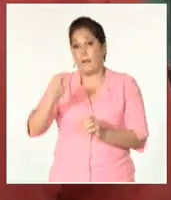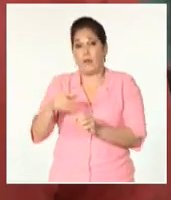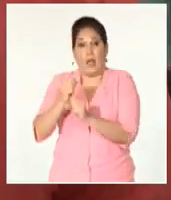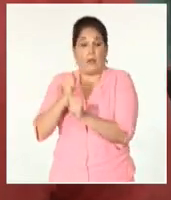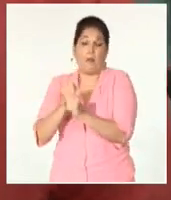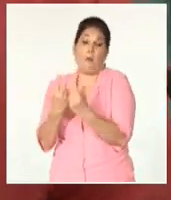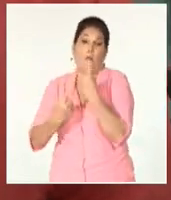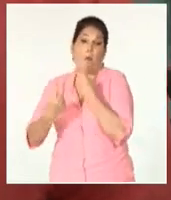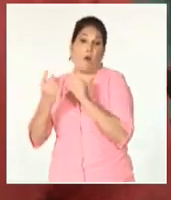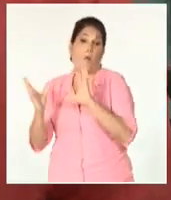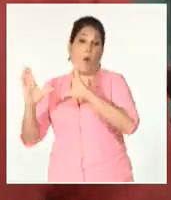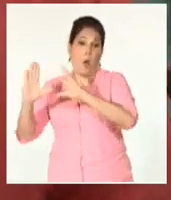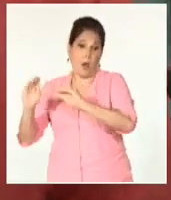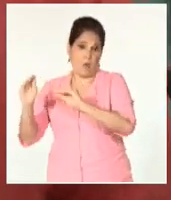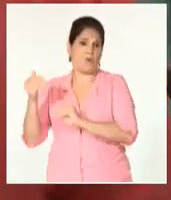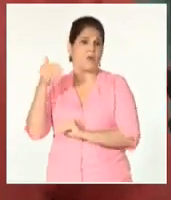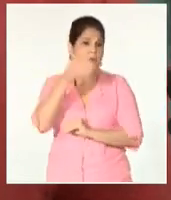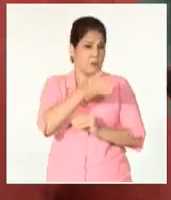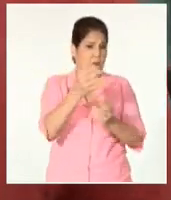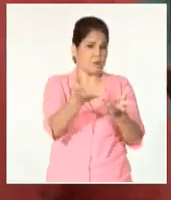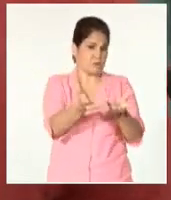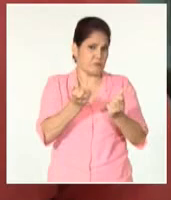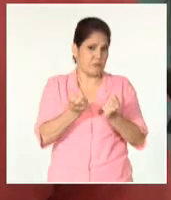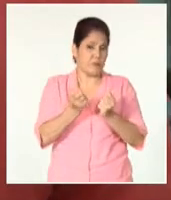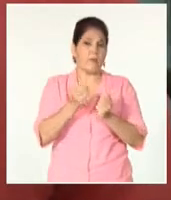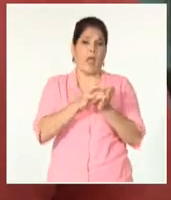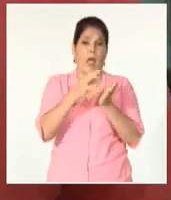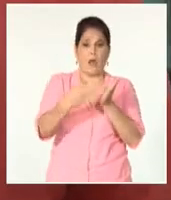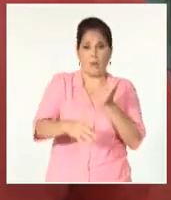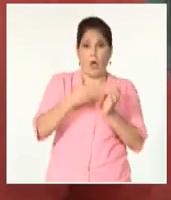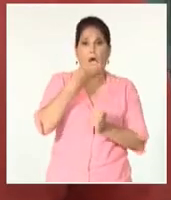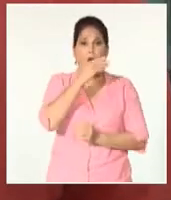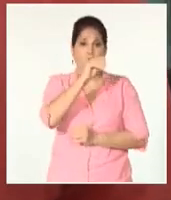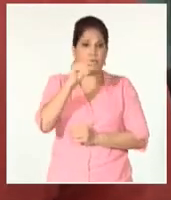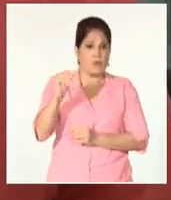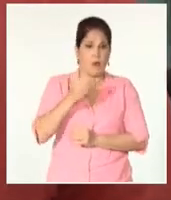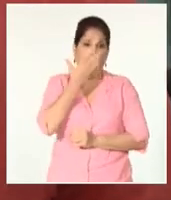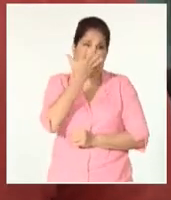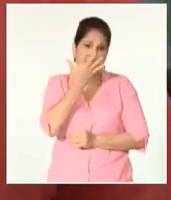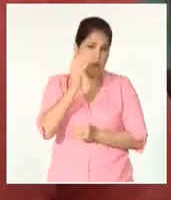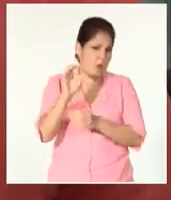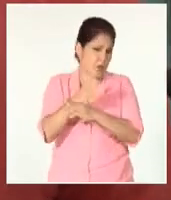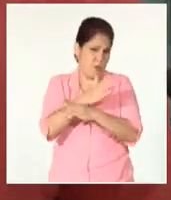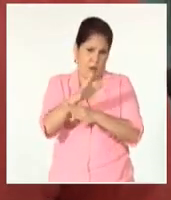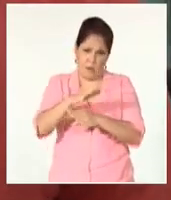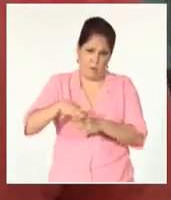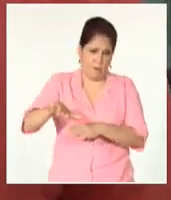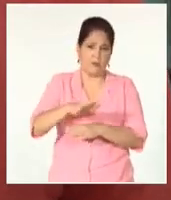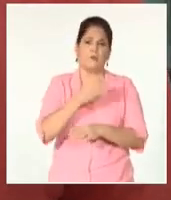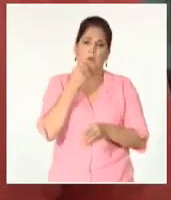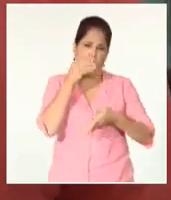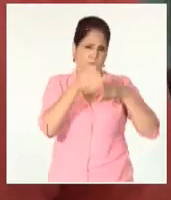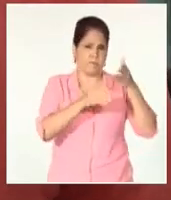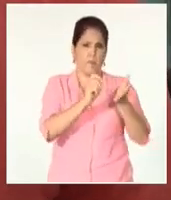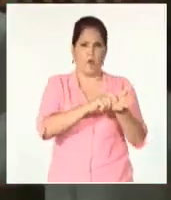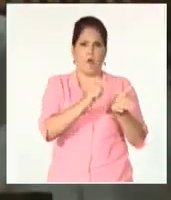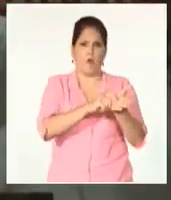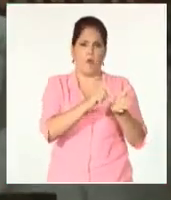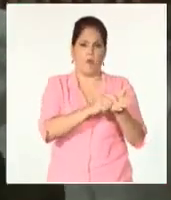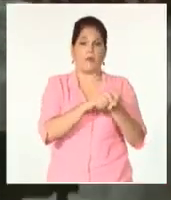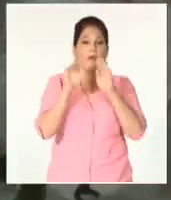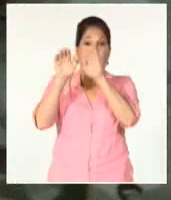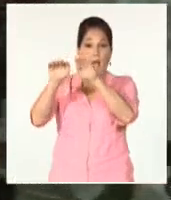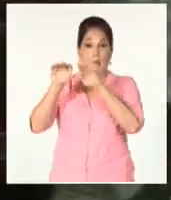habitualmente prestamos servicio de manera tal que en la medida que fueran arribando los productos a nuestra provincia y fueran llegando los almacenes